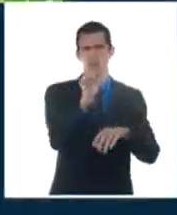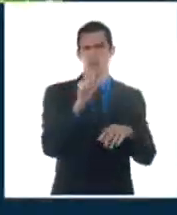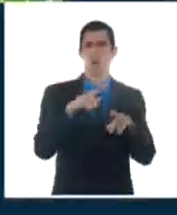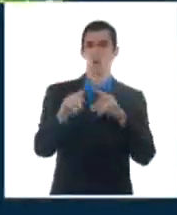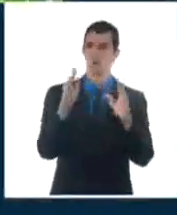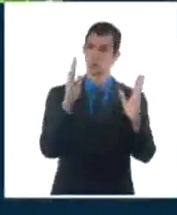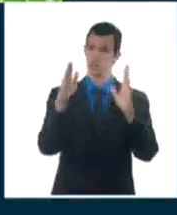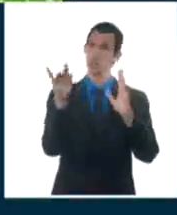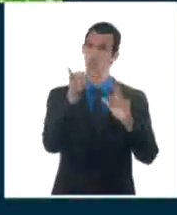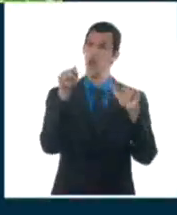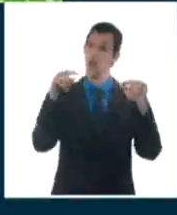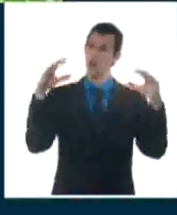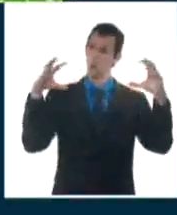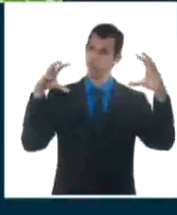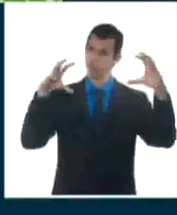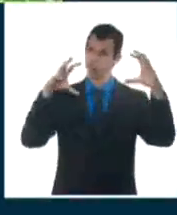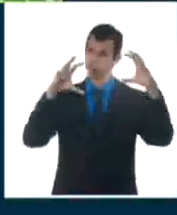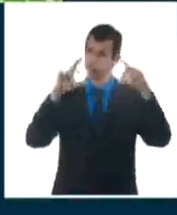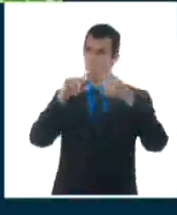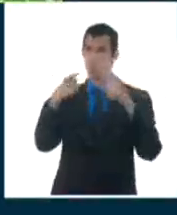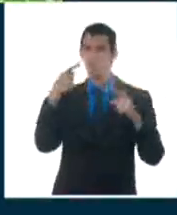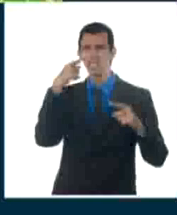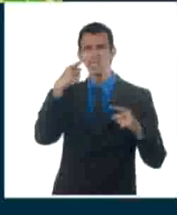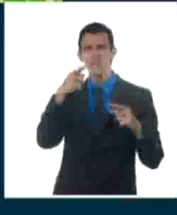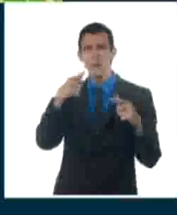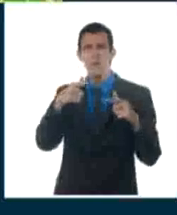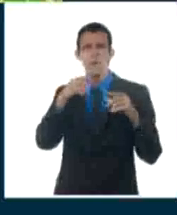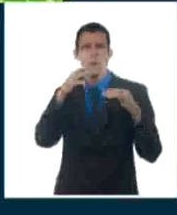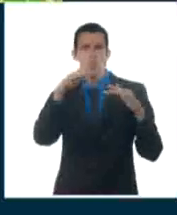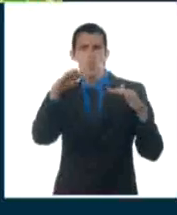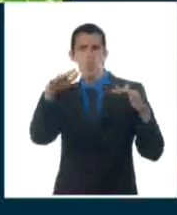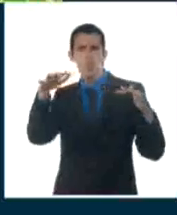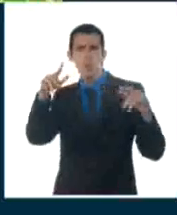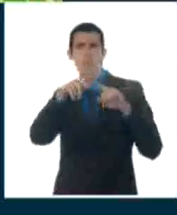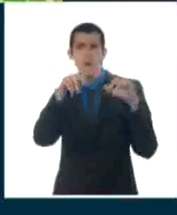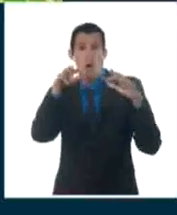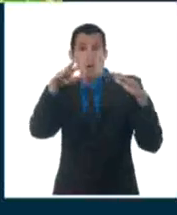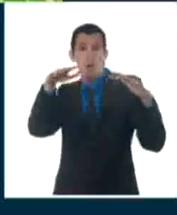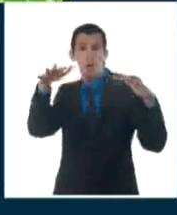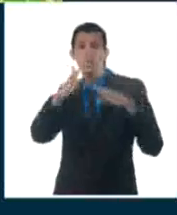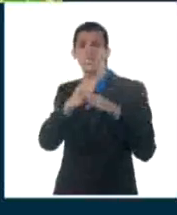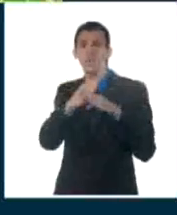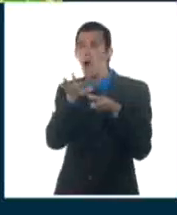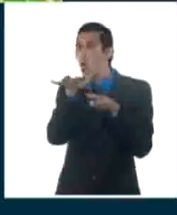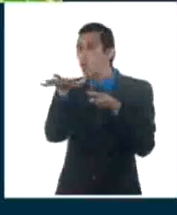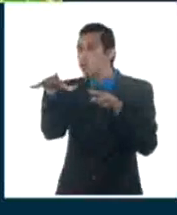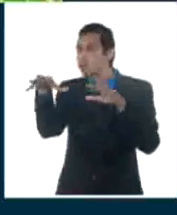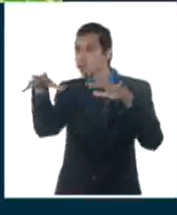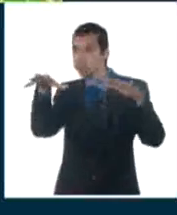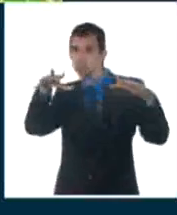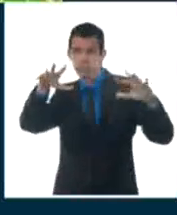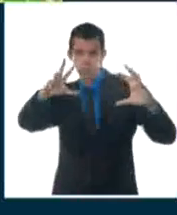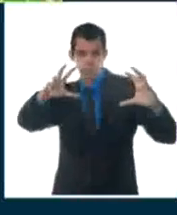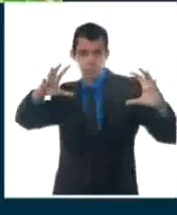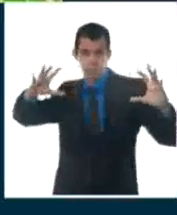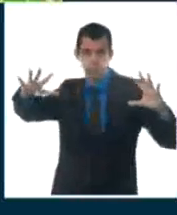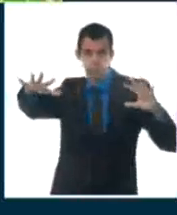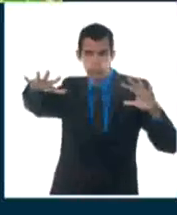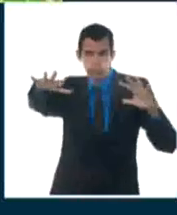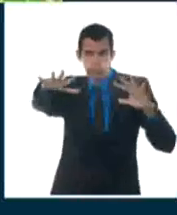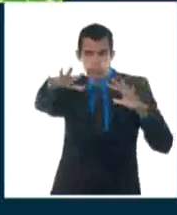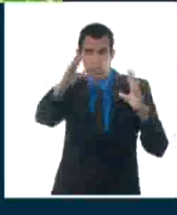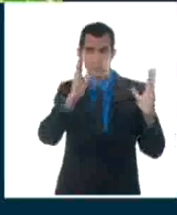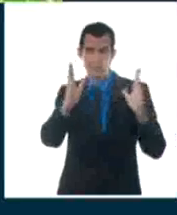persistencia de nublados, ya que este sistema va a tener una tendencia a la disipación y sus nublados van a permanecer en zonas de la región central del país, produciendo algunos chubascos